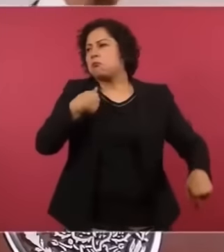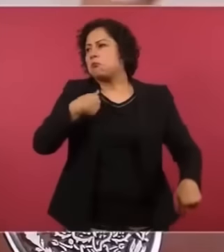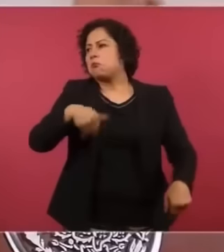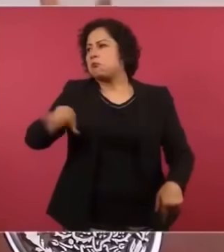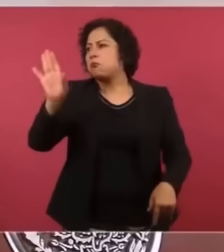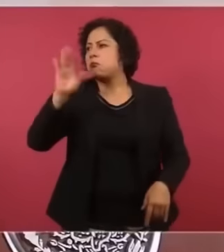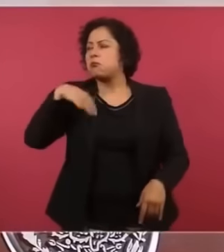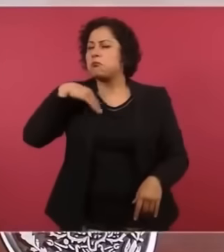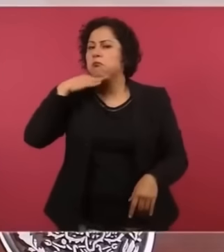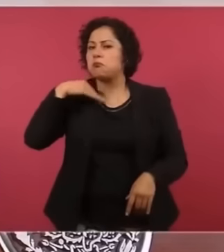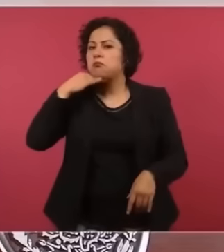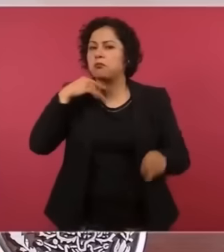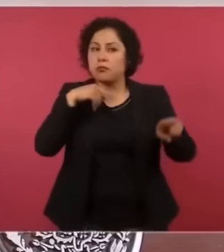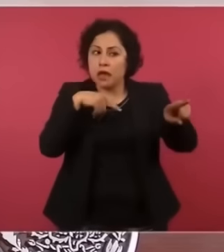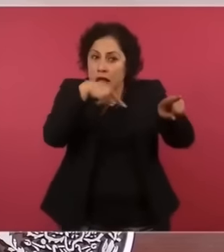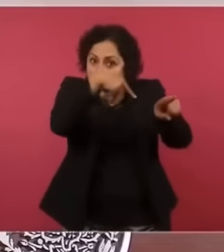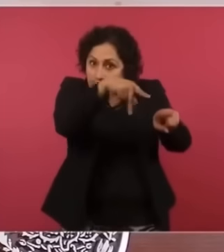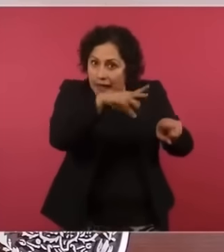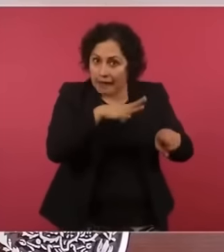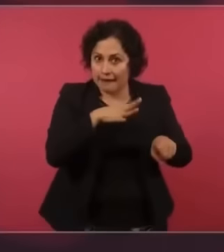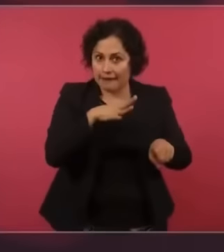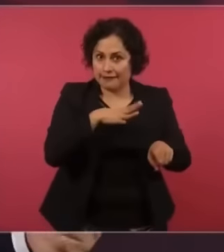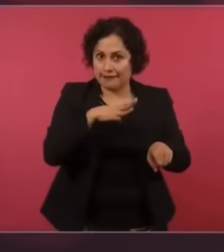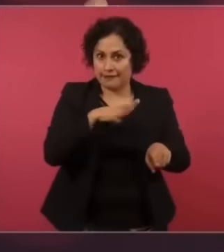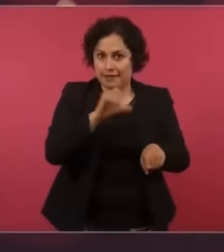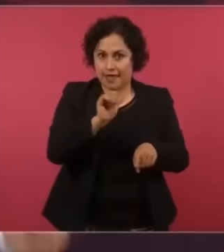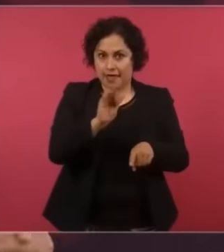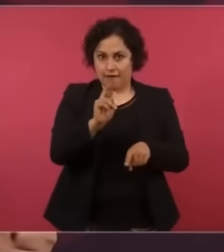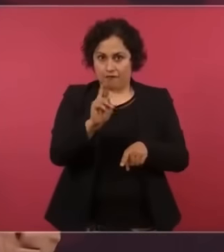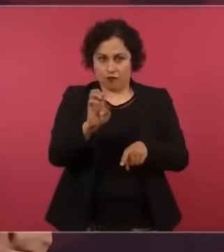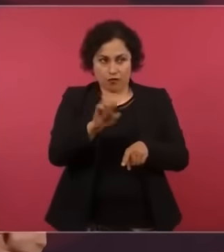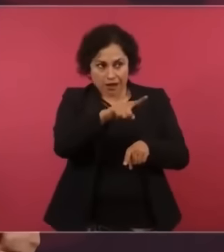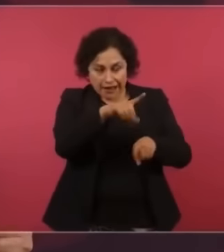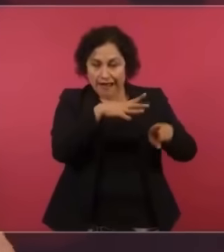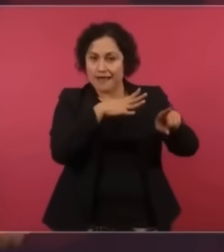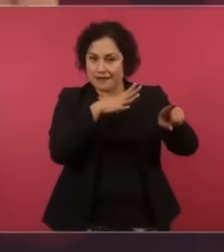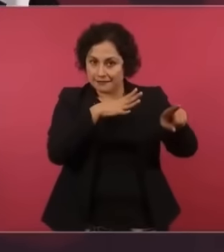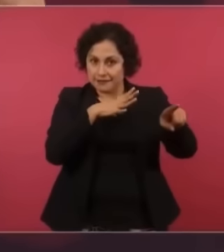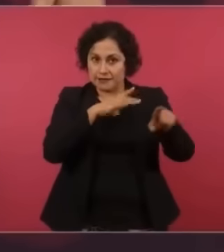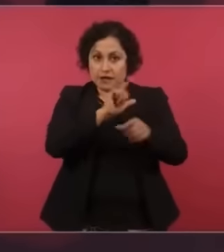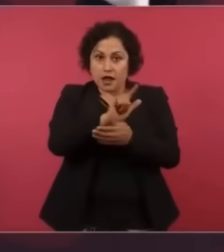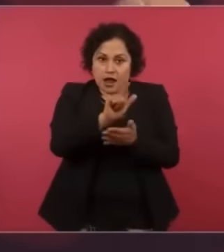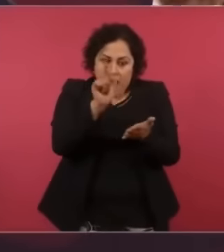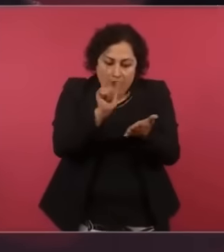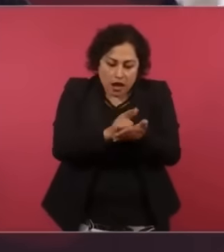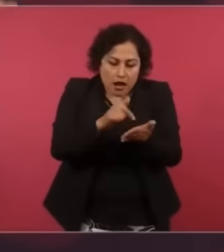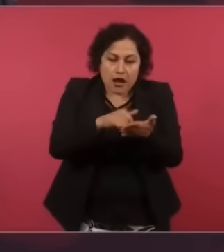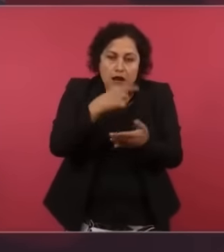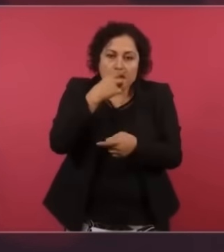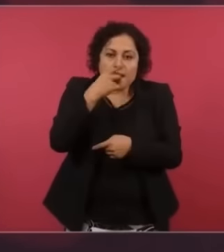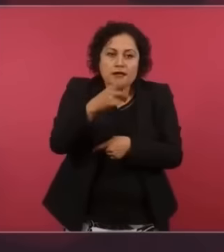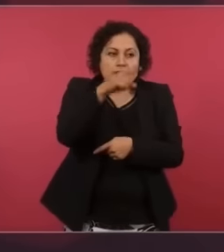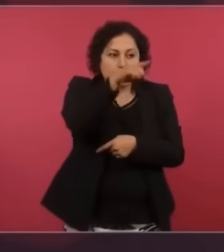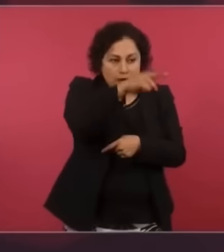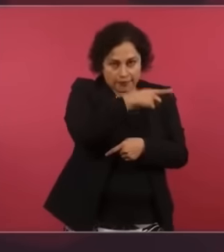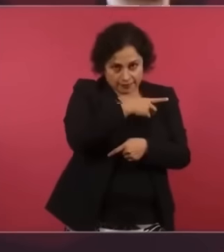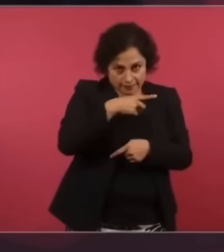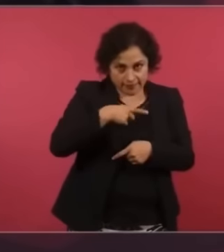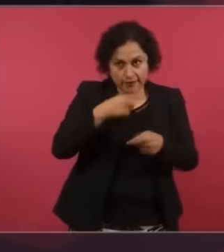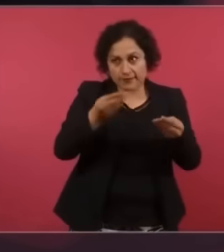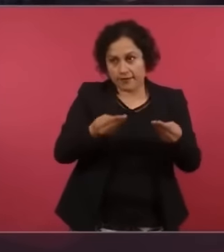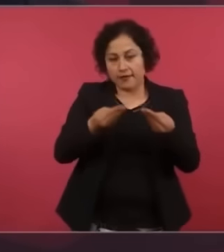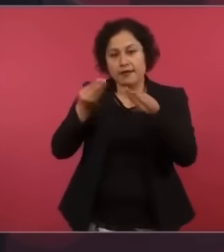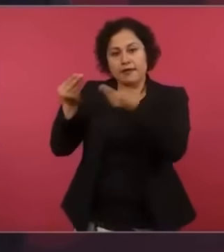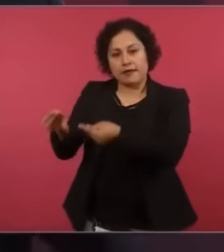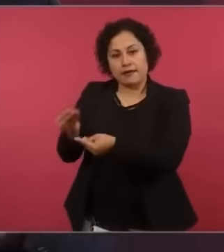administran esos fondos, aun cuando ya por ley deberían de entregar esos fondos al